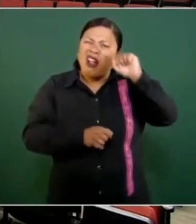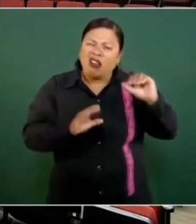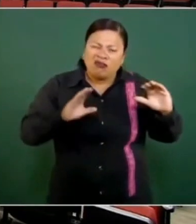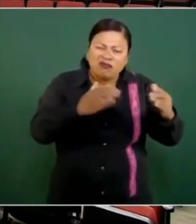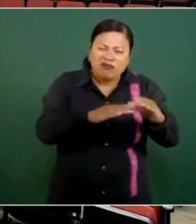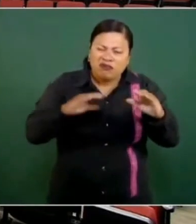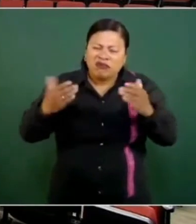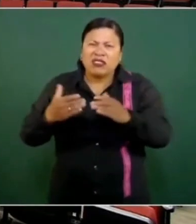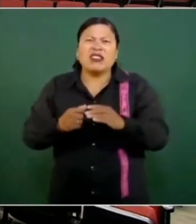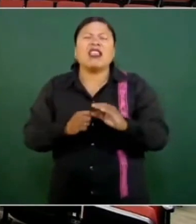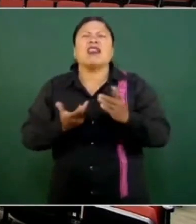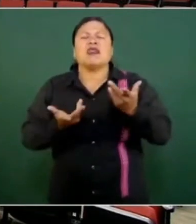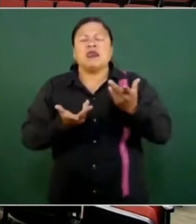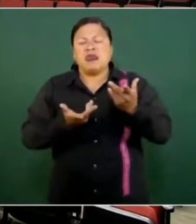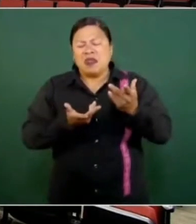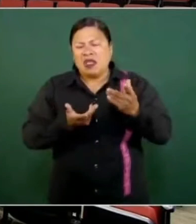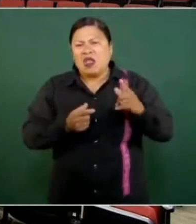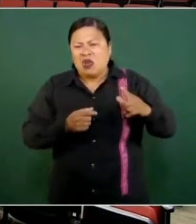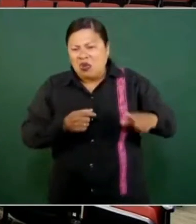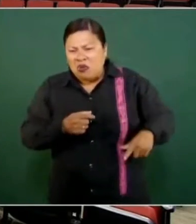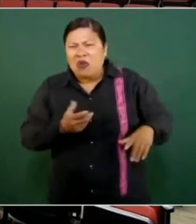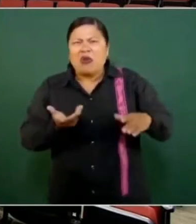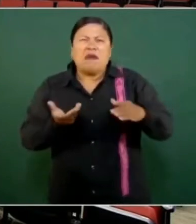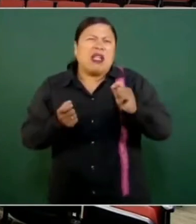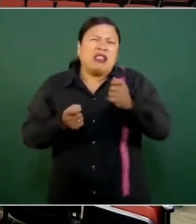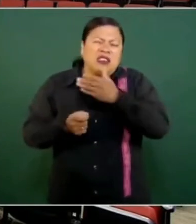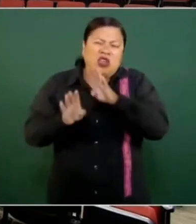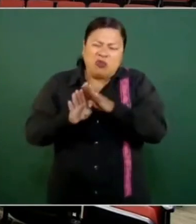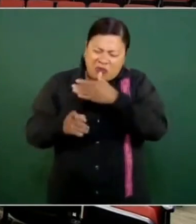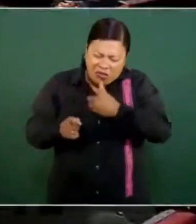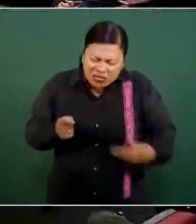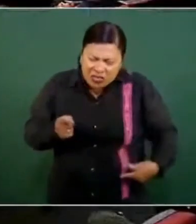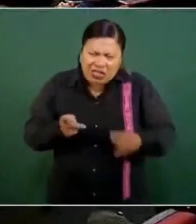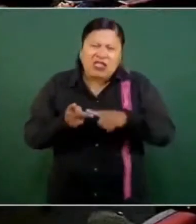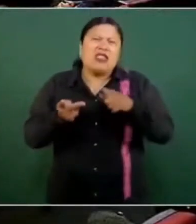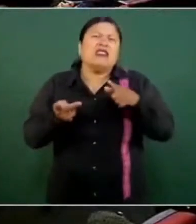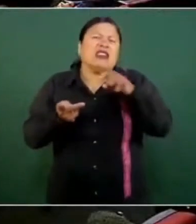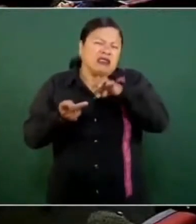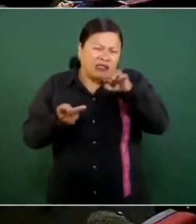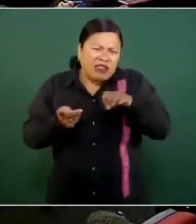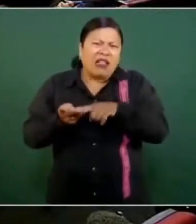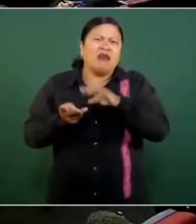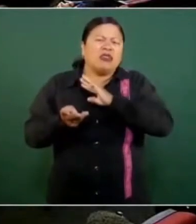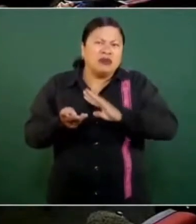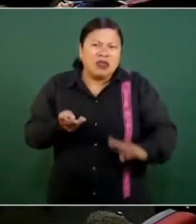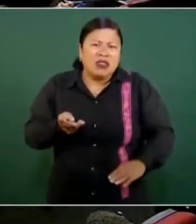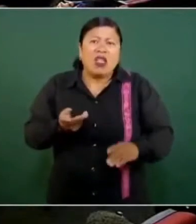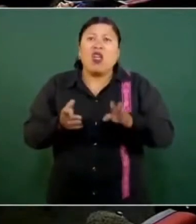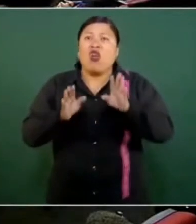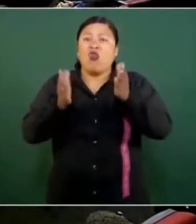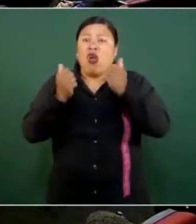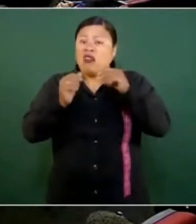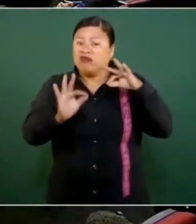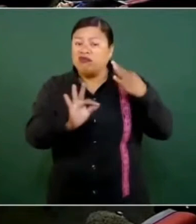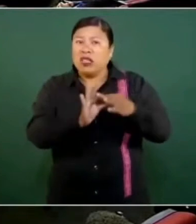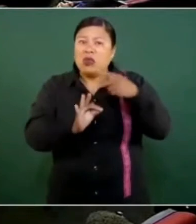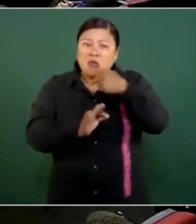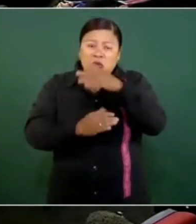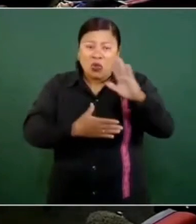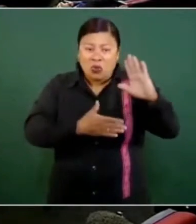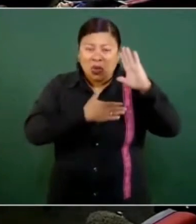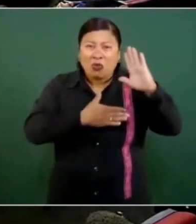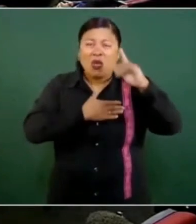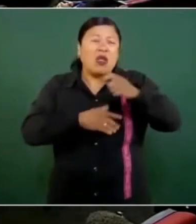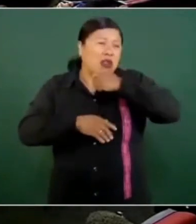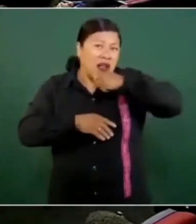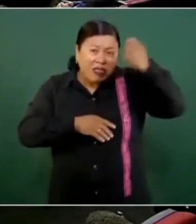los gobiernos federal, estatal y municipal de no cumplir con estas expectativas del gobierno prometido cuando se encuentran en campaña